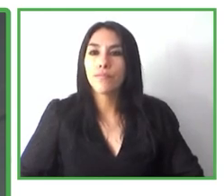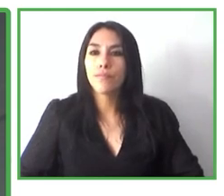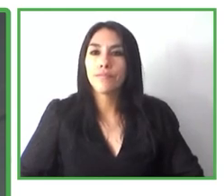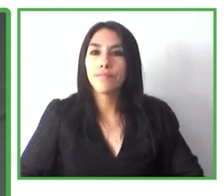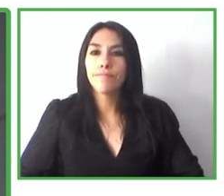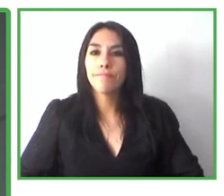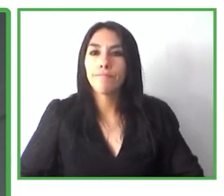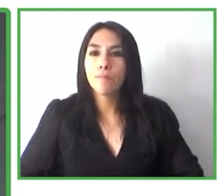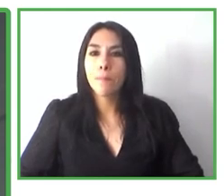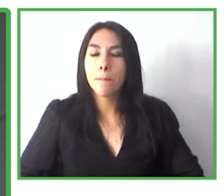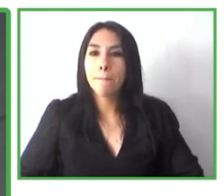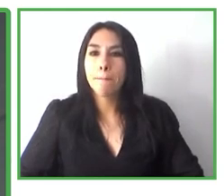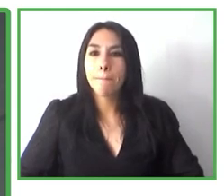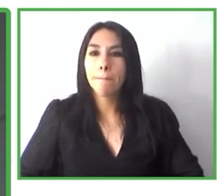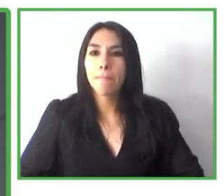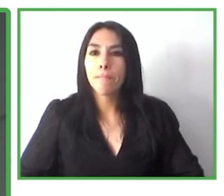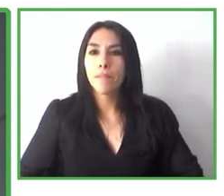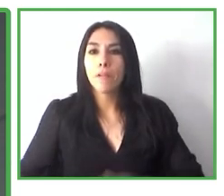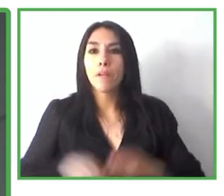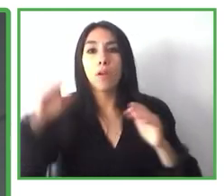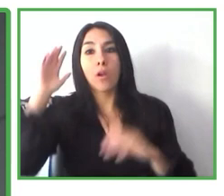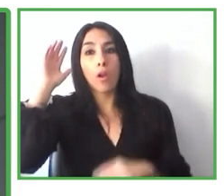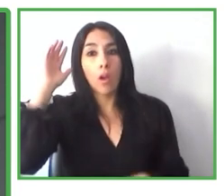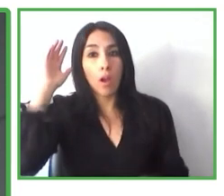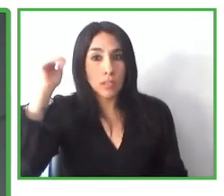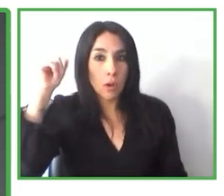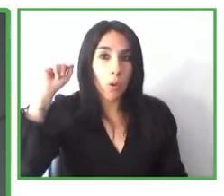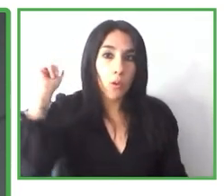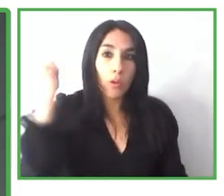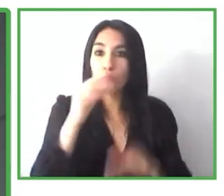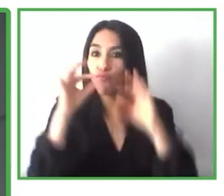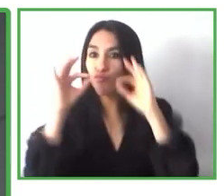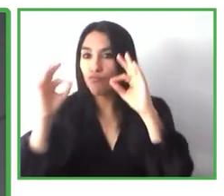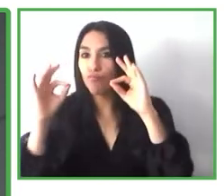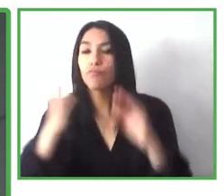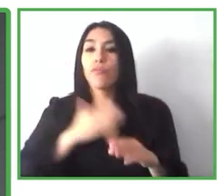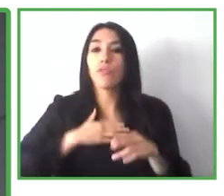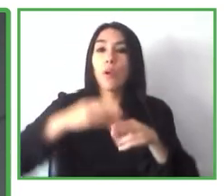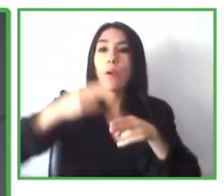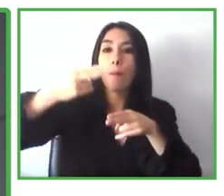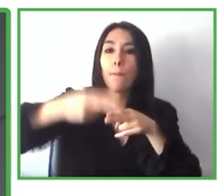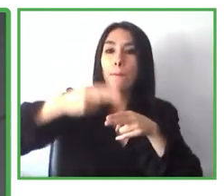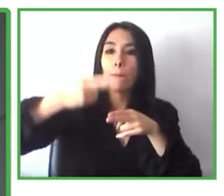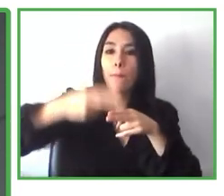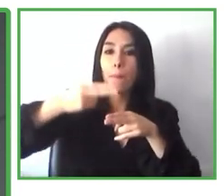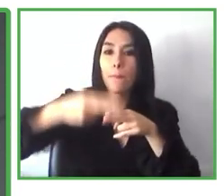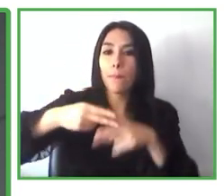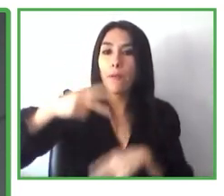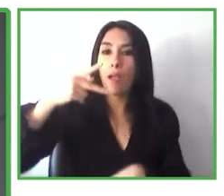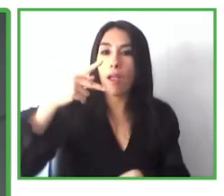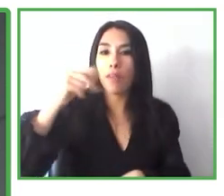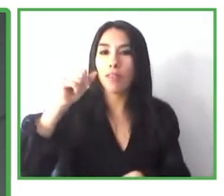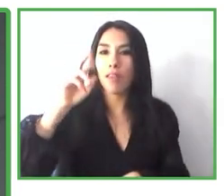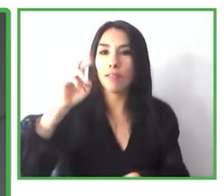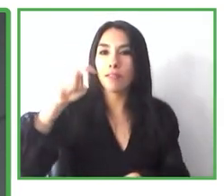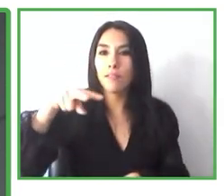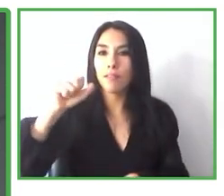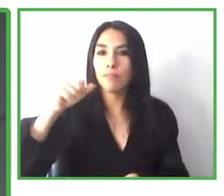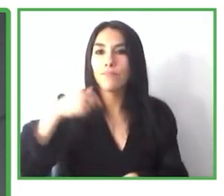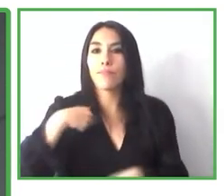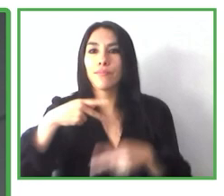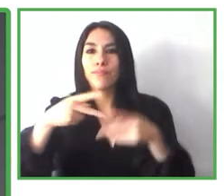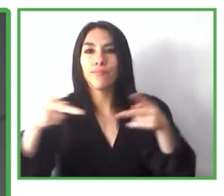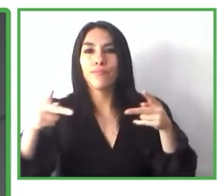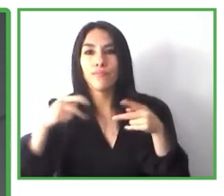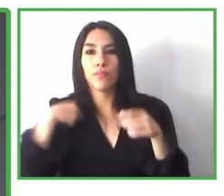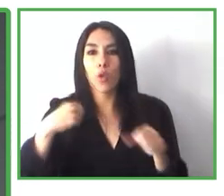Hola, ¿cómo están? Mi nombre es Canerva Medel y soy instructora laboral. Trabajo en los servicios